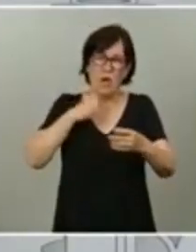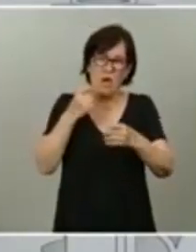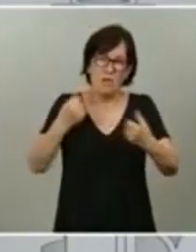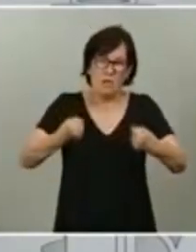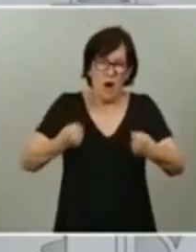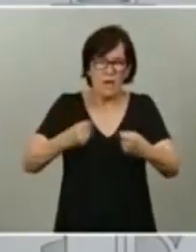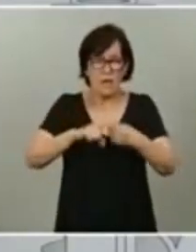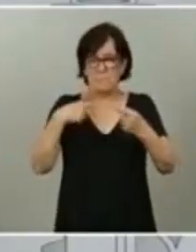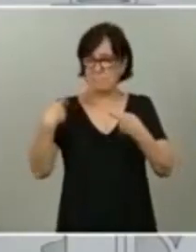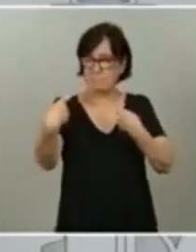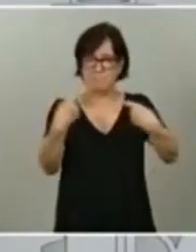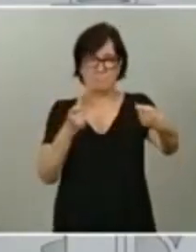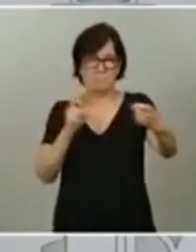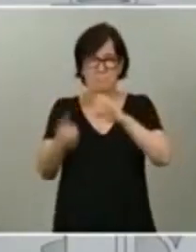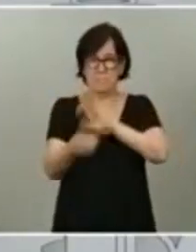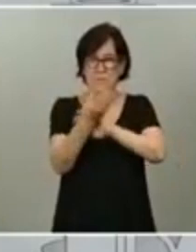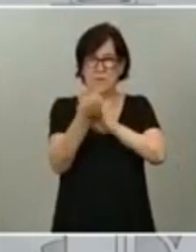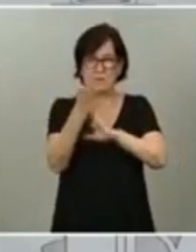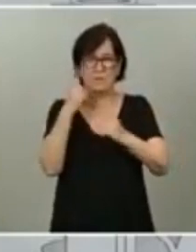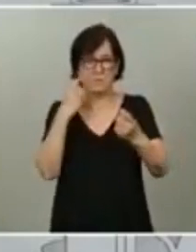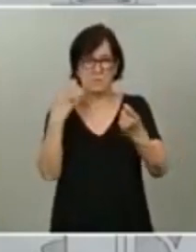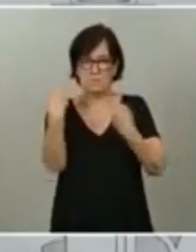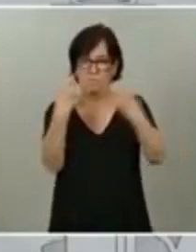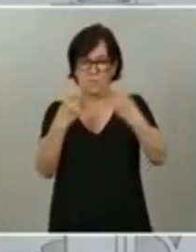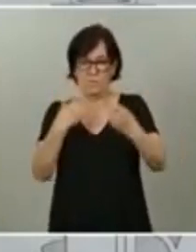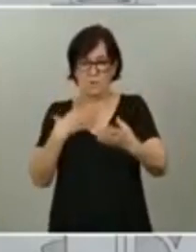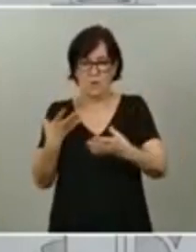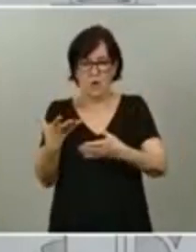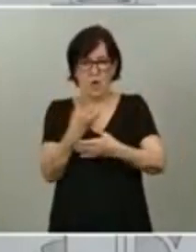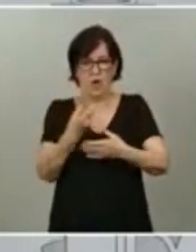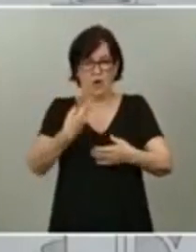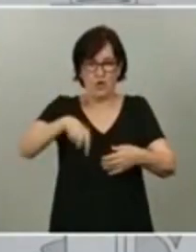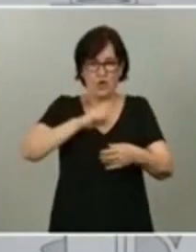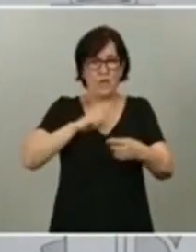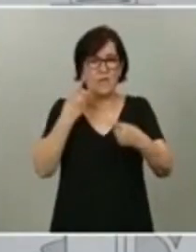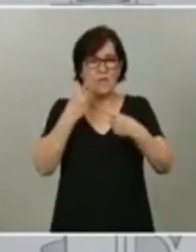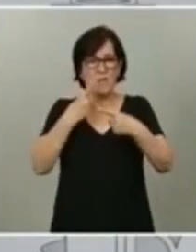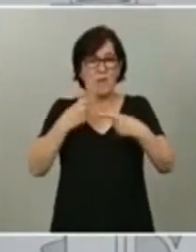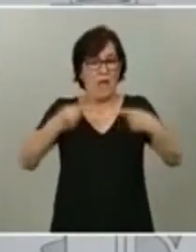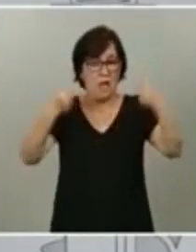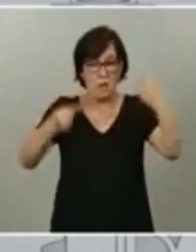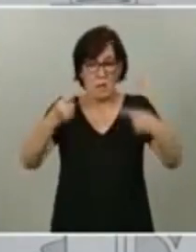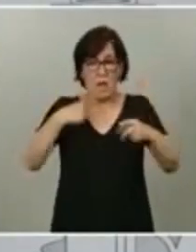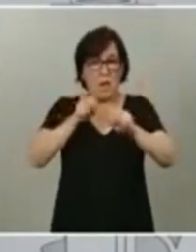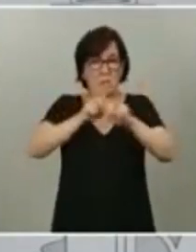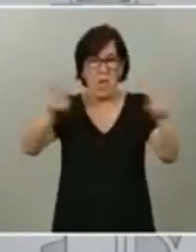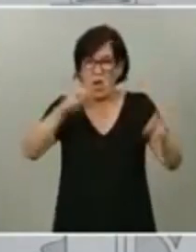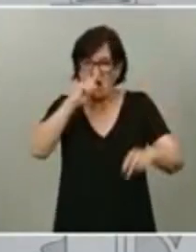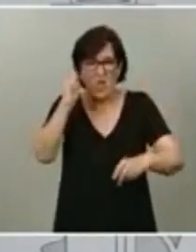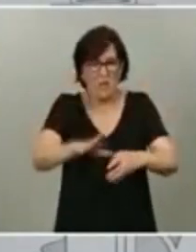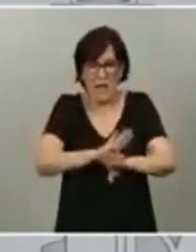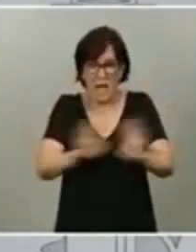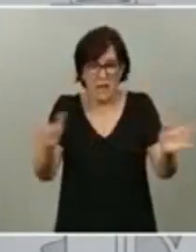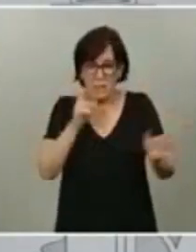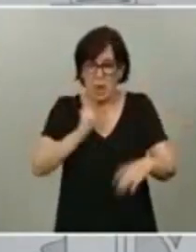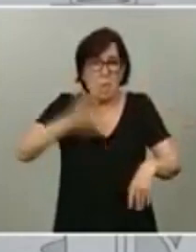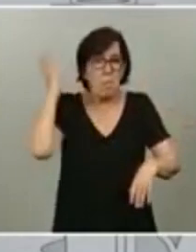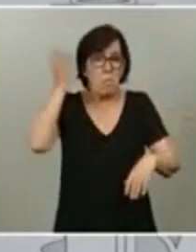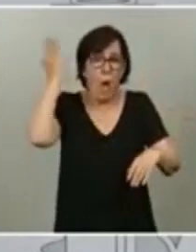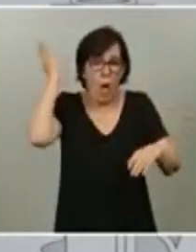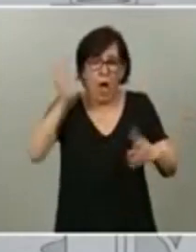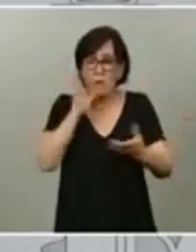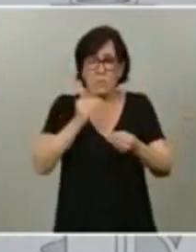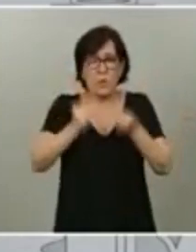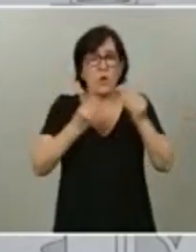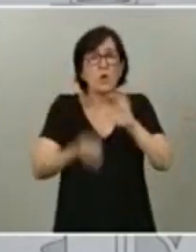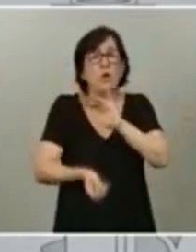divisiones, en definitiva, confrontación entre nosotros. Diferencias que luego resultan peor que inútiles, porque son dañinas, cuando surgen los